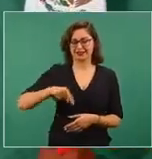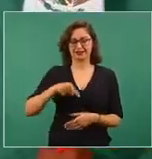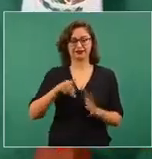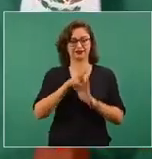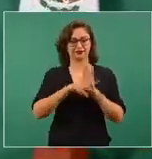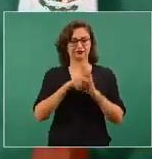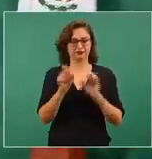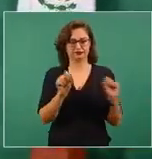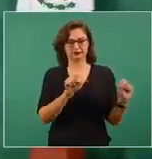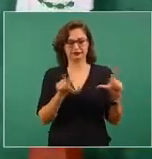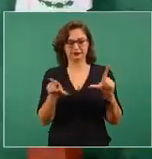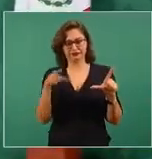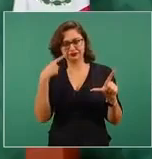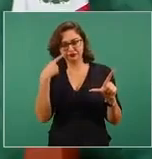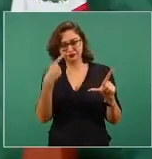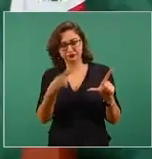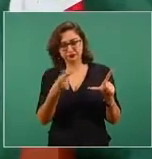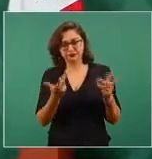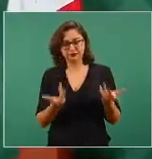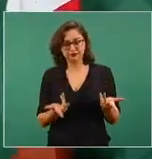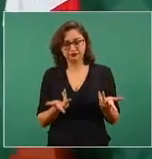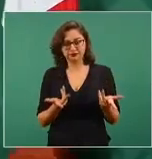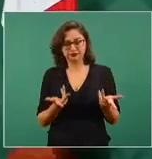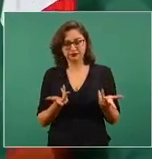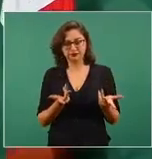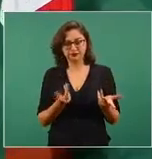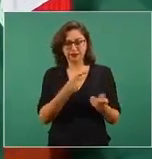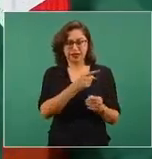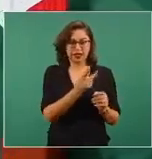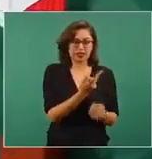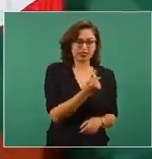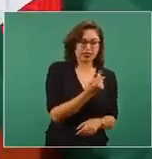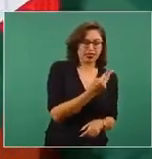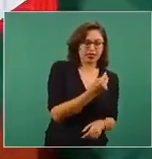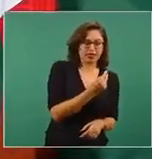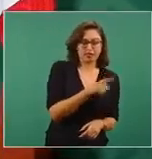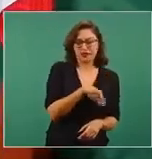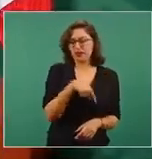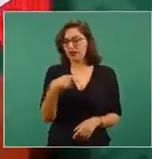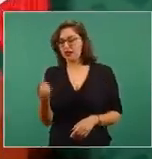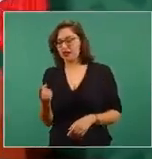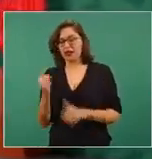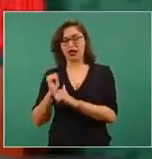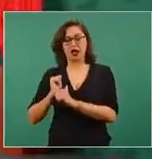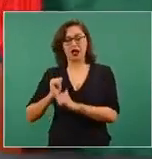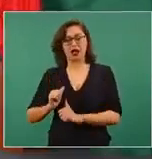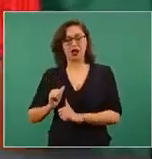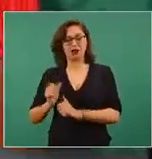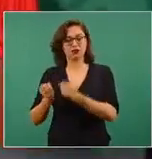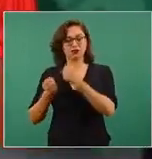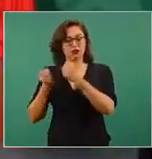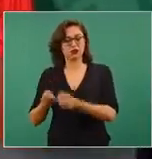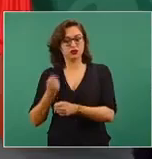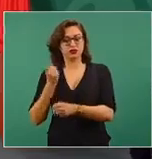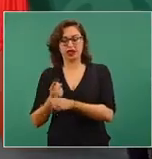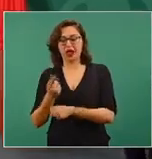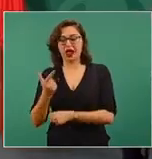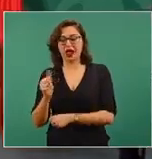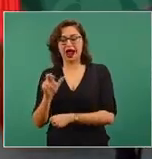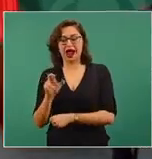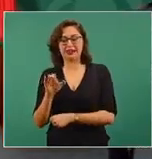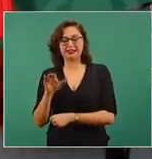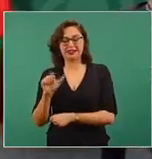estrecha con el poder, es un medio de comunicación y el señor García Luna,